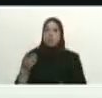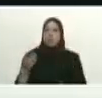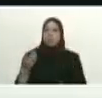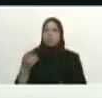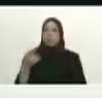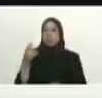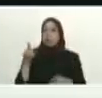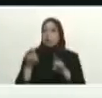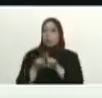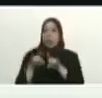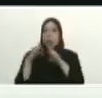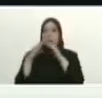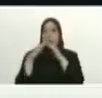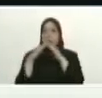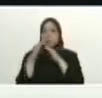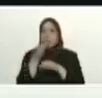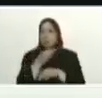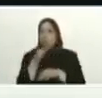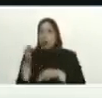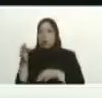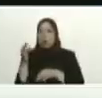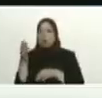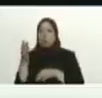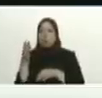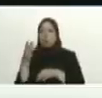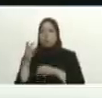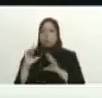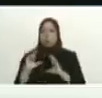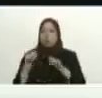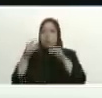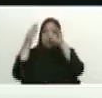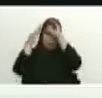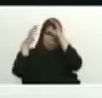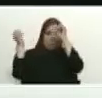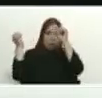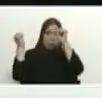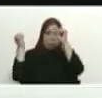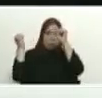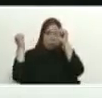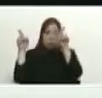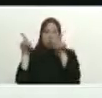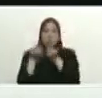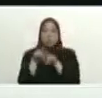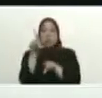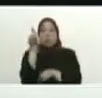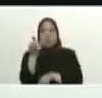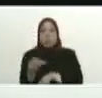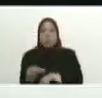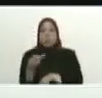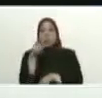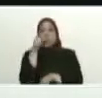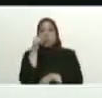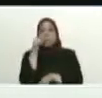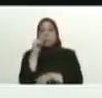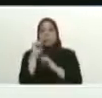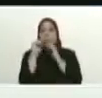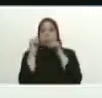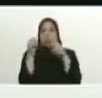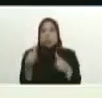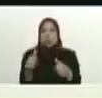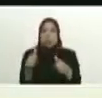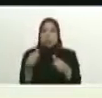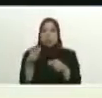intacta ahora reactivada con el embajador Manuel Badell un